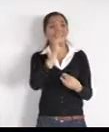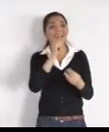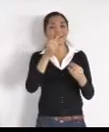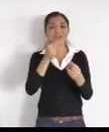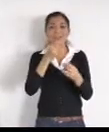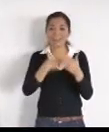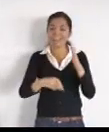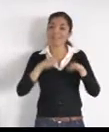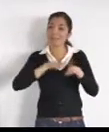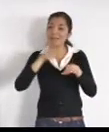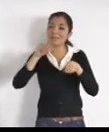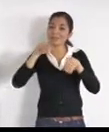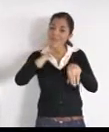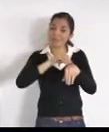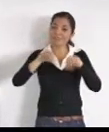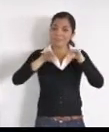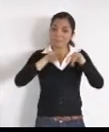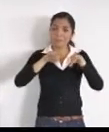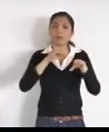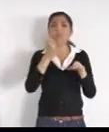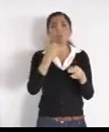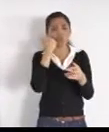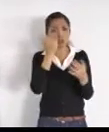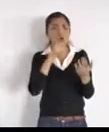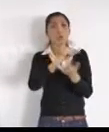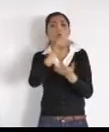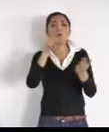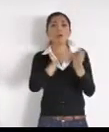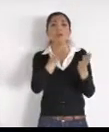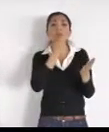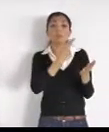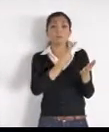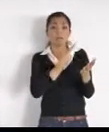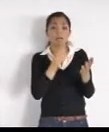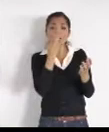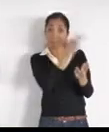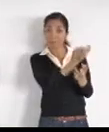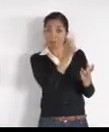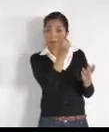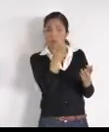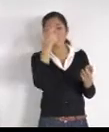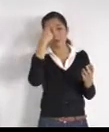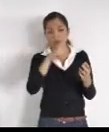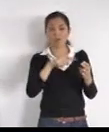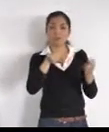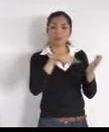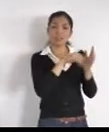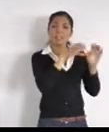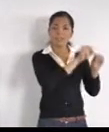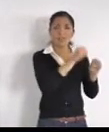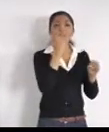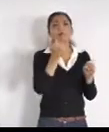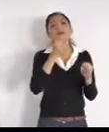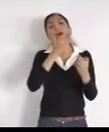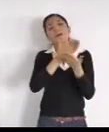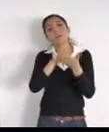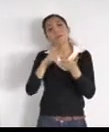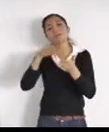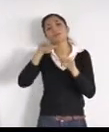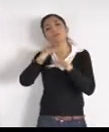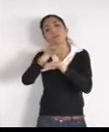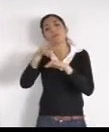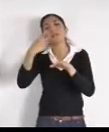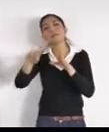comentas, y en el tema de la basura, pongo atención, para ver si haya habido, si hubo en estos días, algún problema de recolección, pero no tenemos,